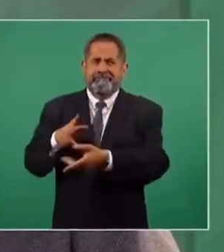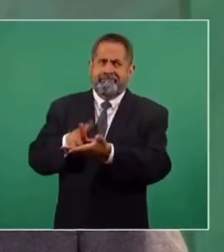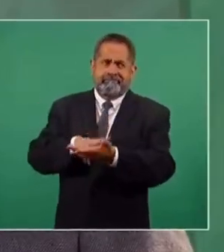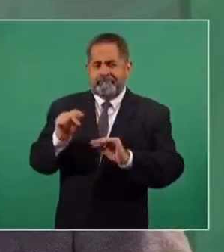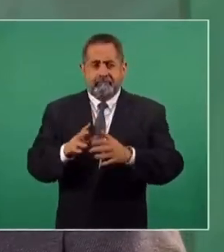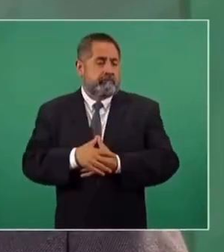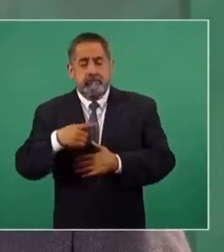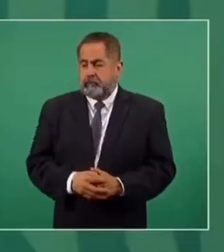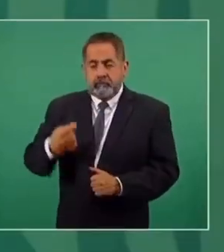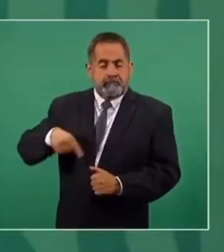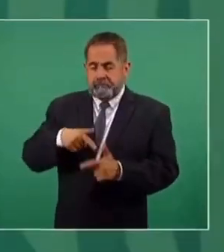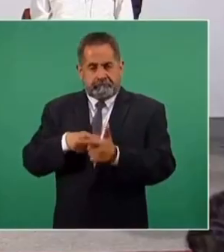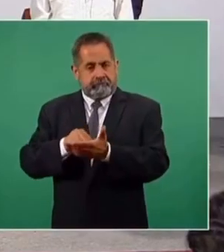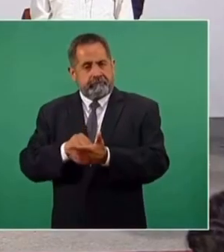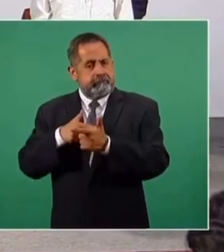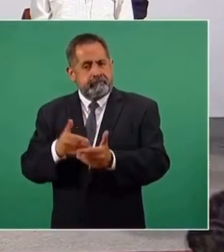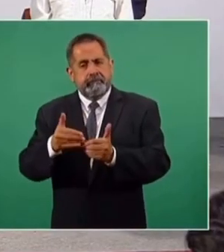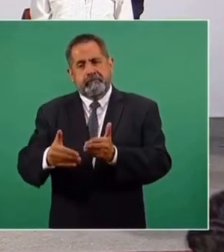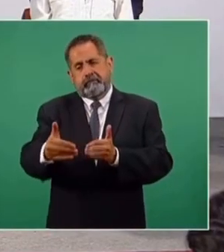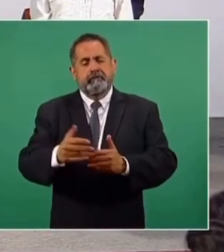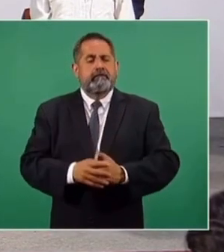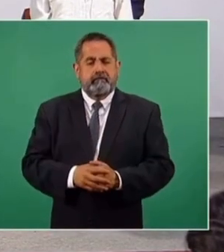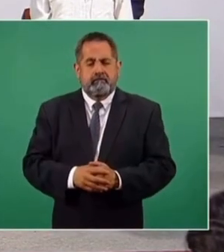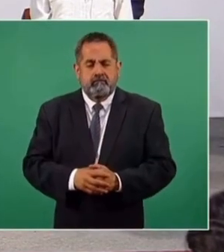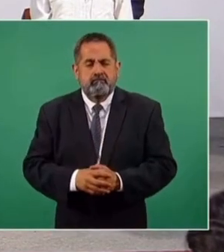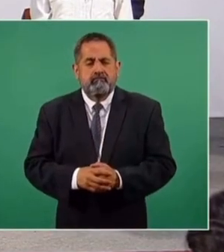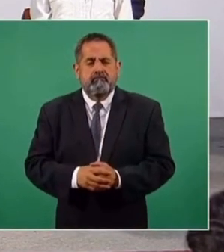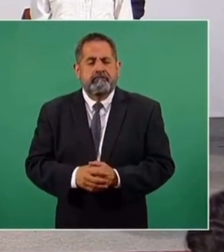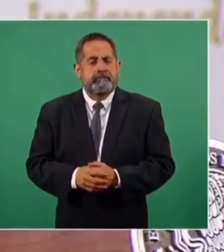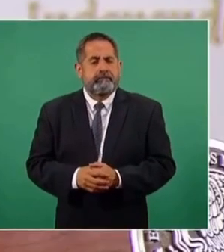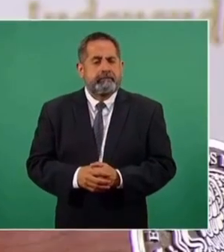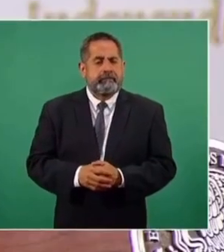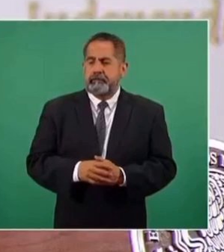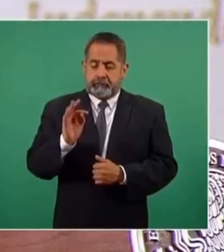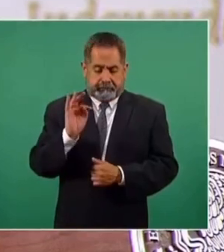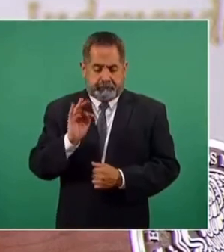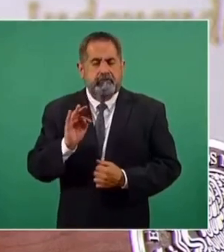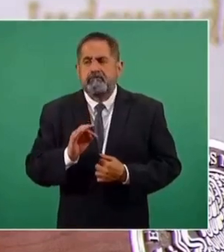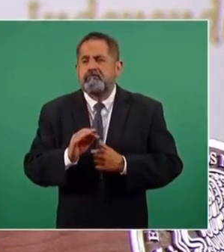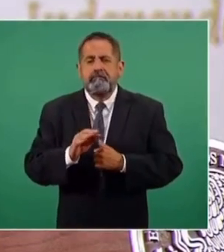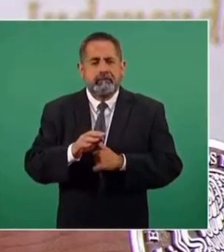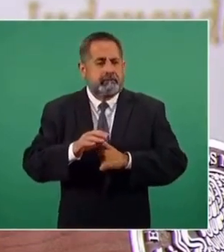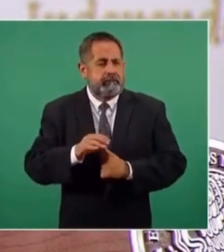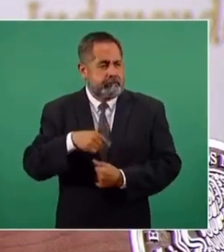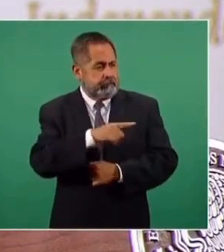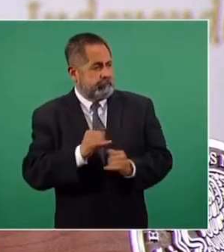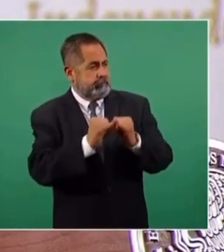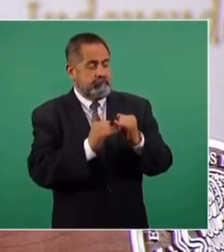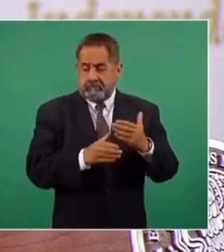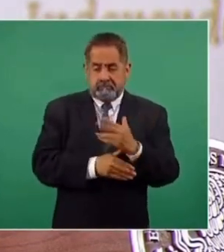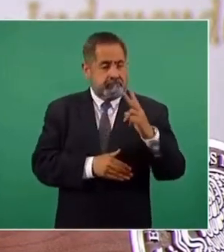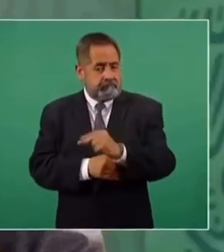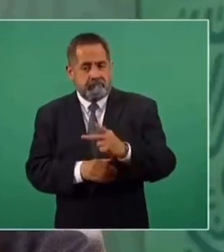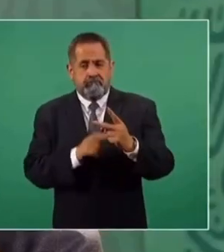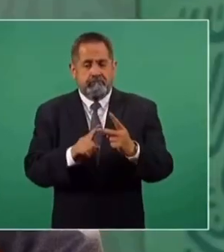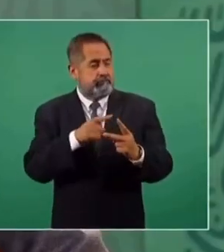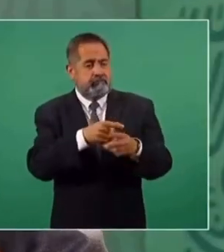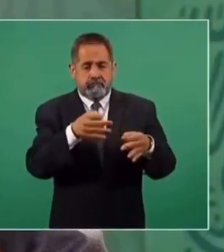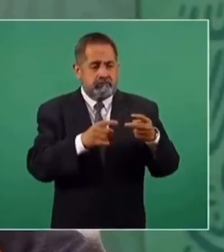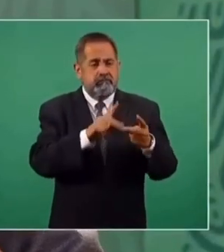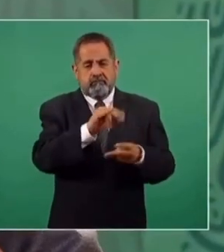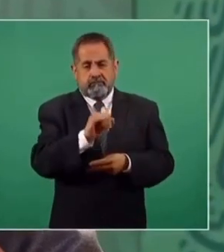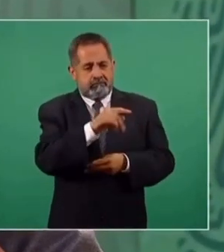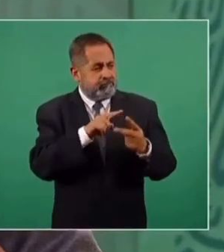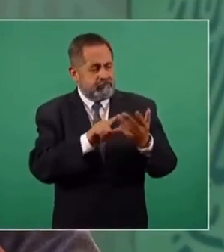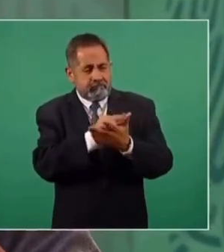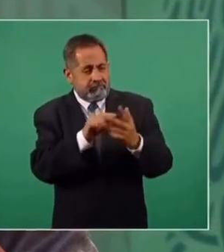autoridad competente resuelva. Y si no lo permiten los órganos autónomos, el Poder Judicial, el